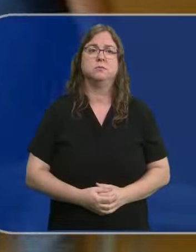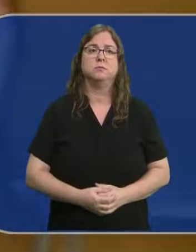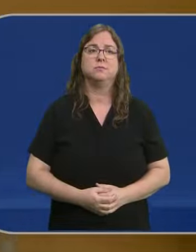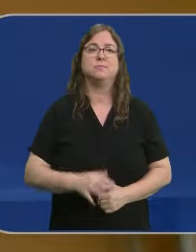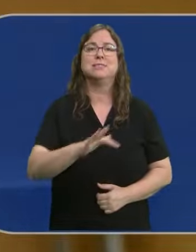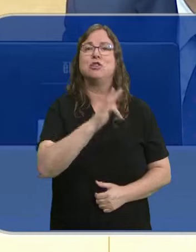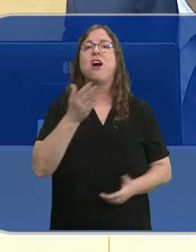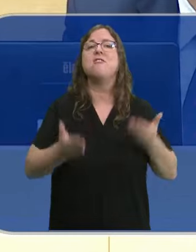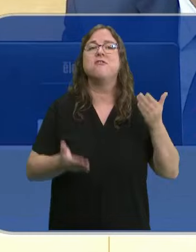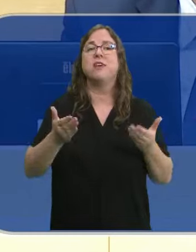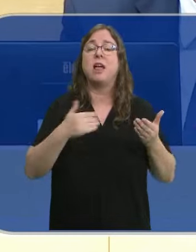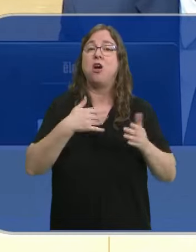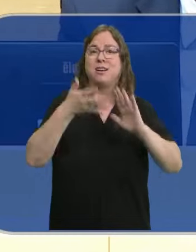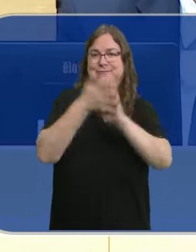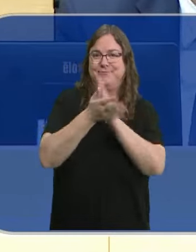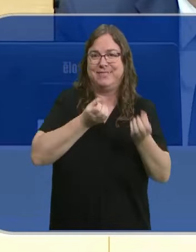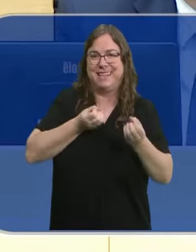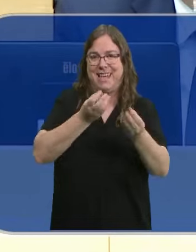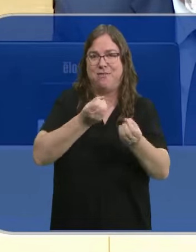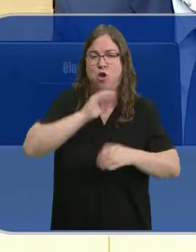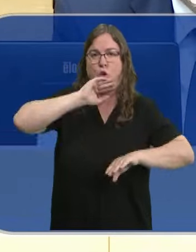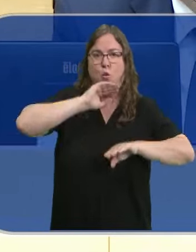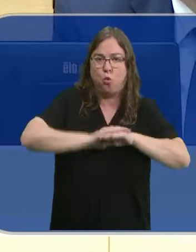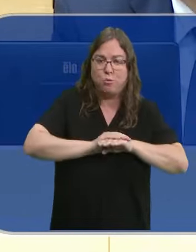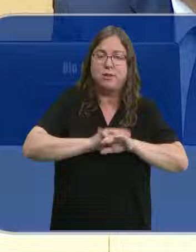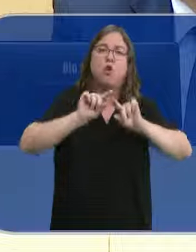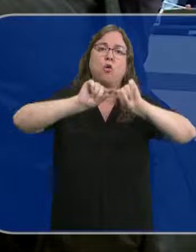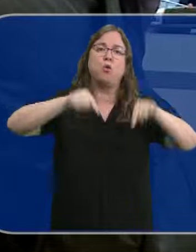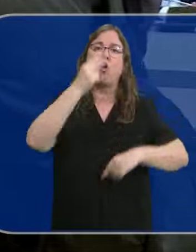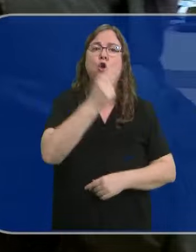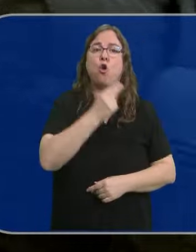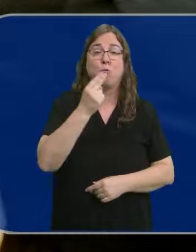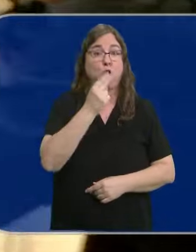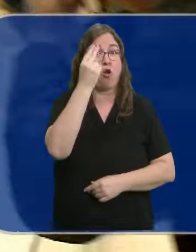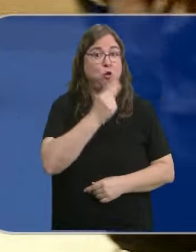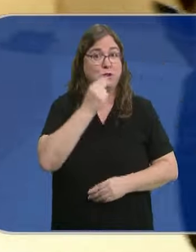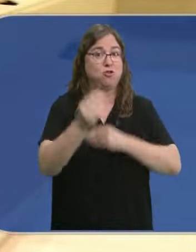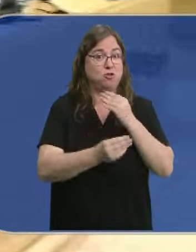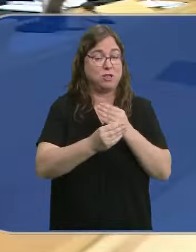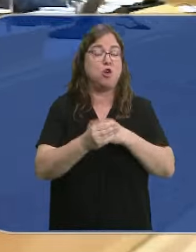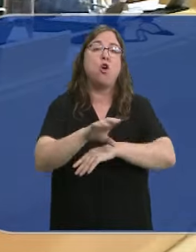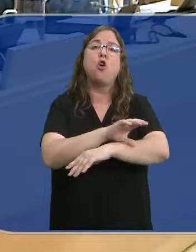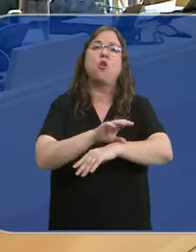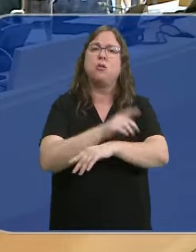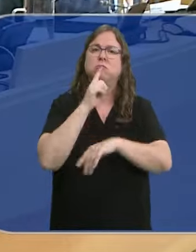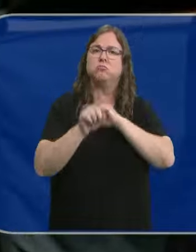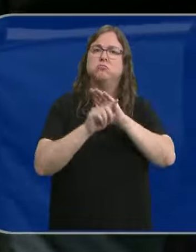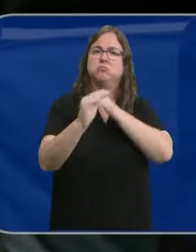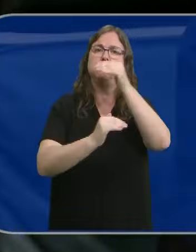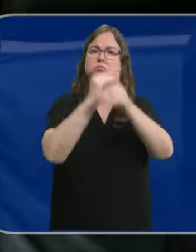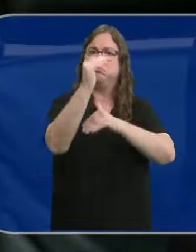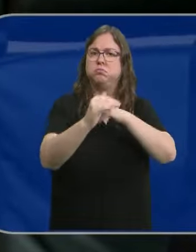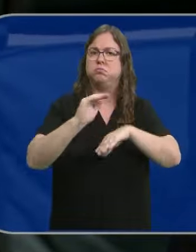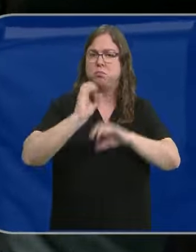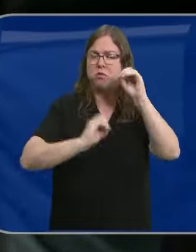Turno para hacer balance. Paso a continuación a informarles del cumplimiento de los compromisos. Compromisos que, remarca el consejero, avanzan en un alto